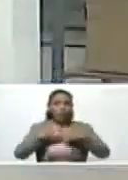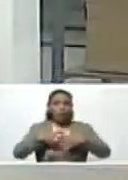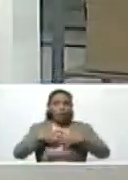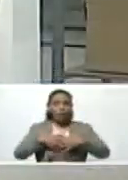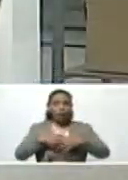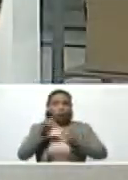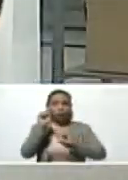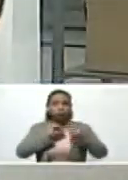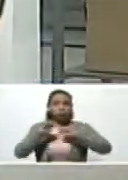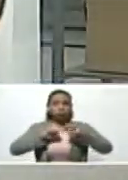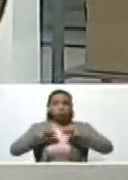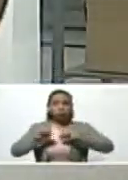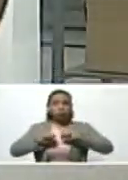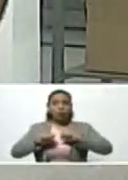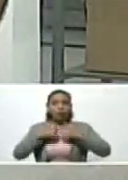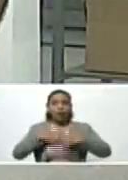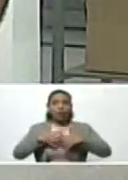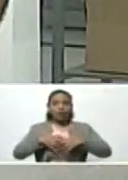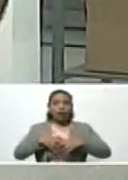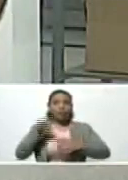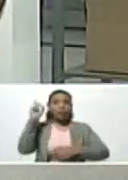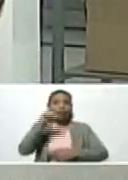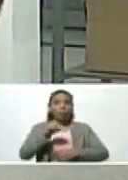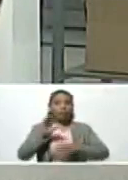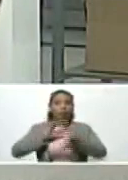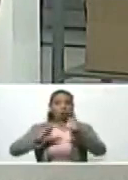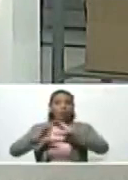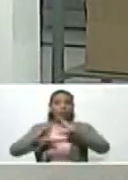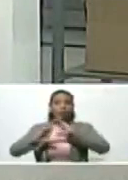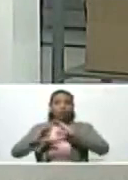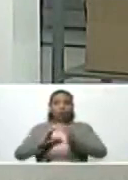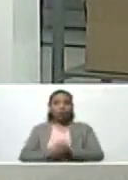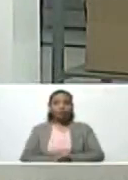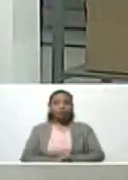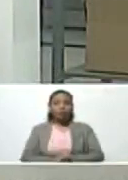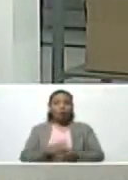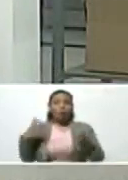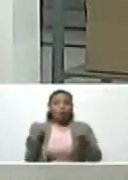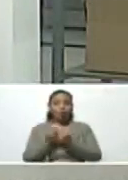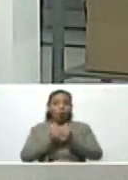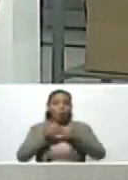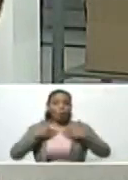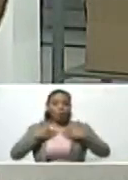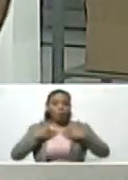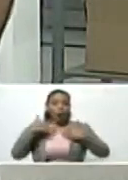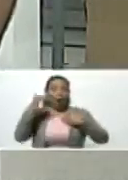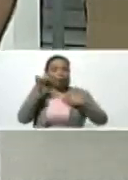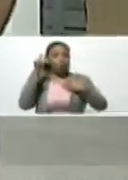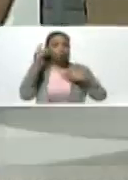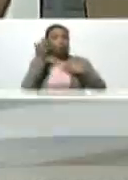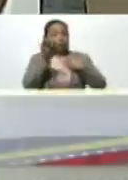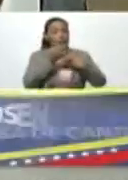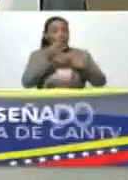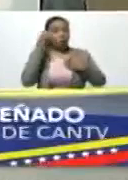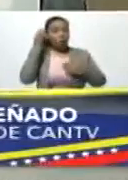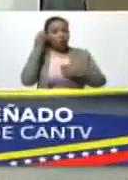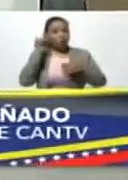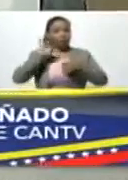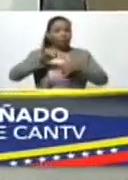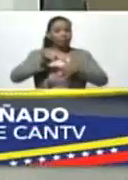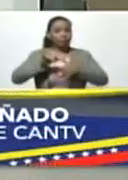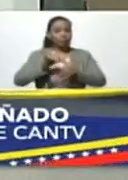motor industrial y también del motor telecomunicaciones. A mi lado se encuentra, como usted lo ha dicho, la ingeniera